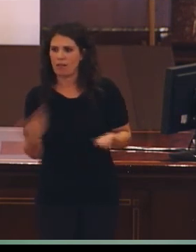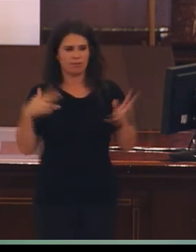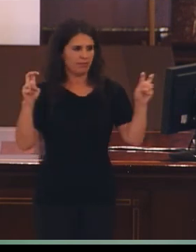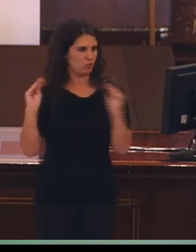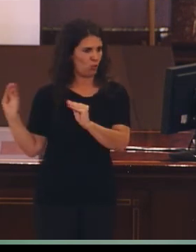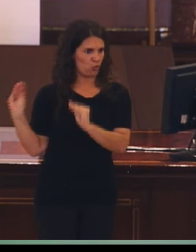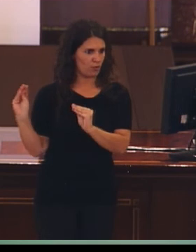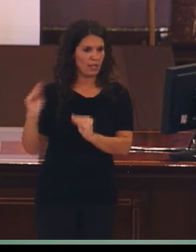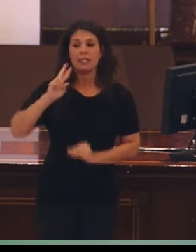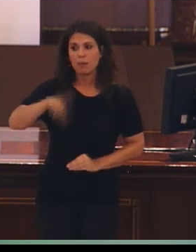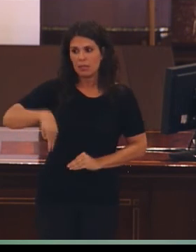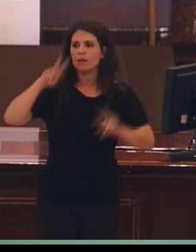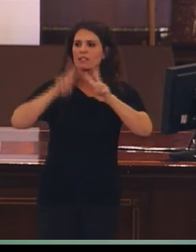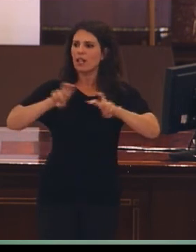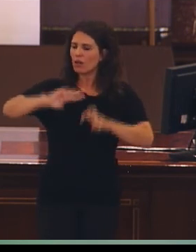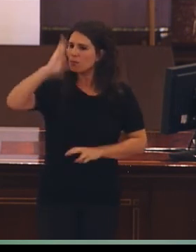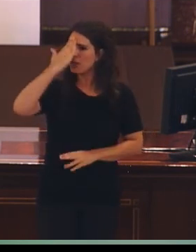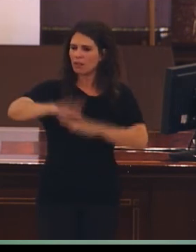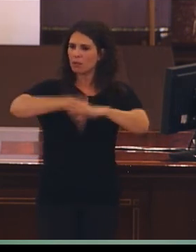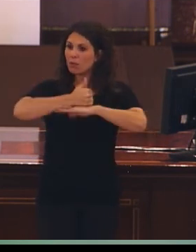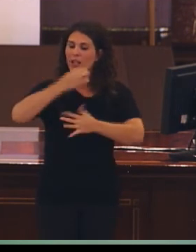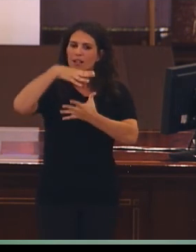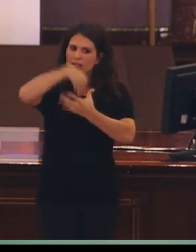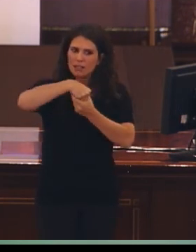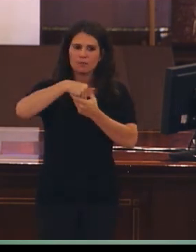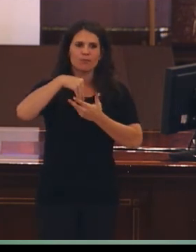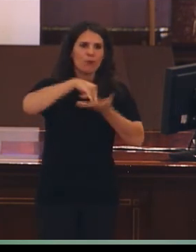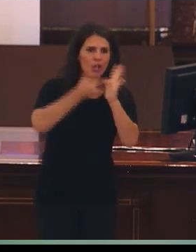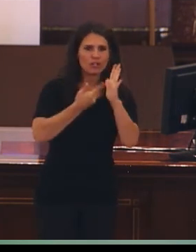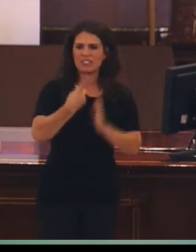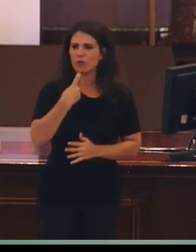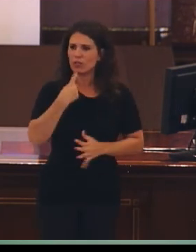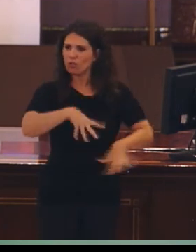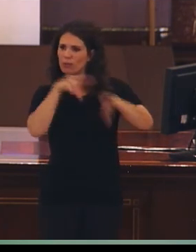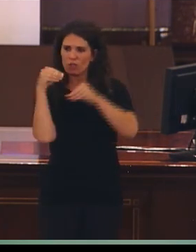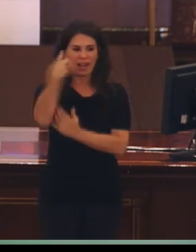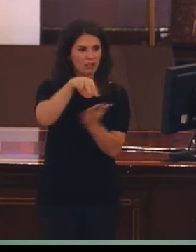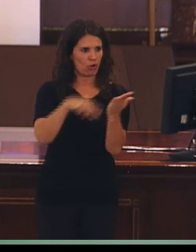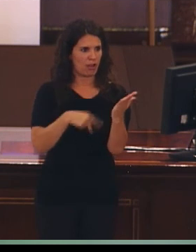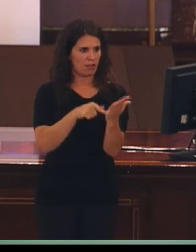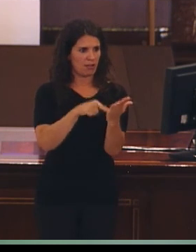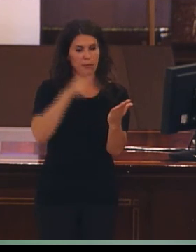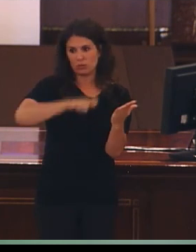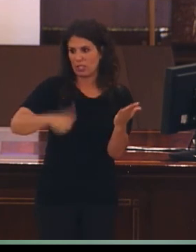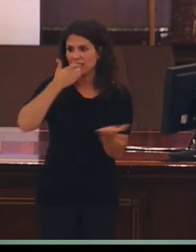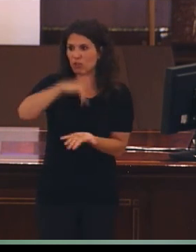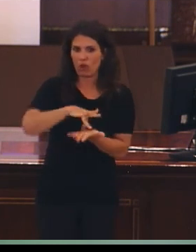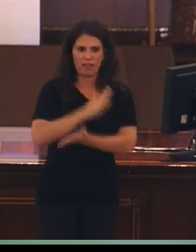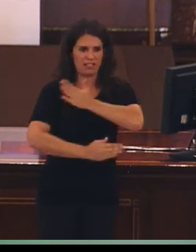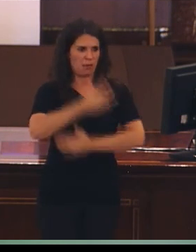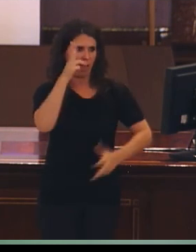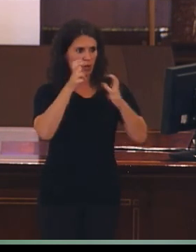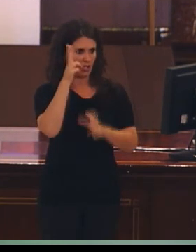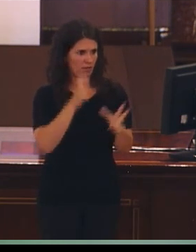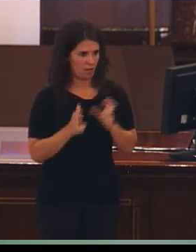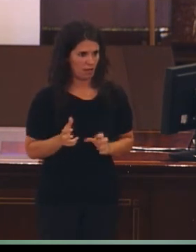investigadora principal en los proyectos «Dificultades de comprensión lectora en personas con discapacidad auditiva»